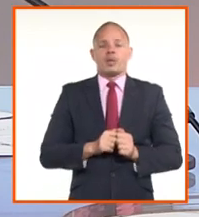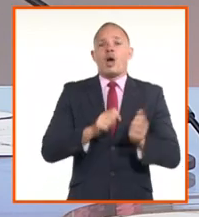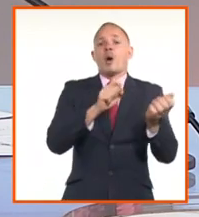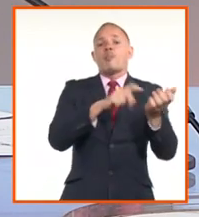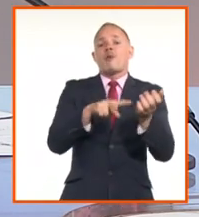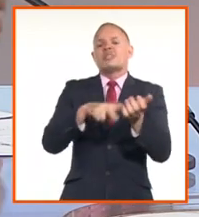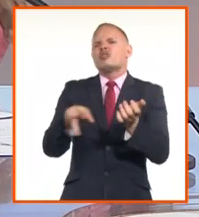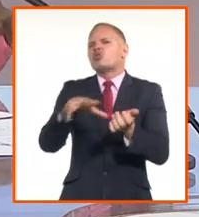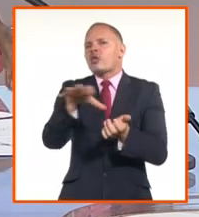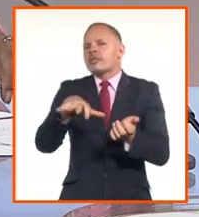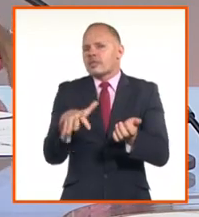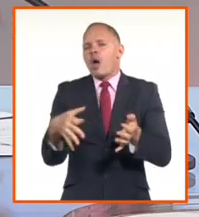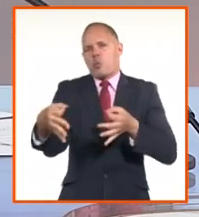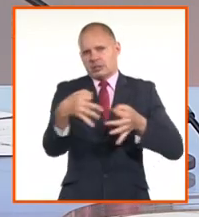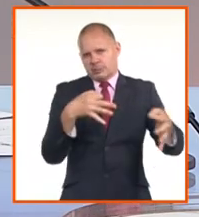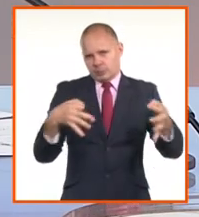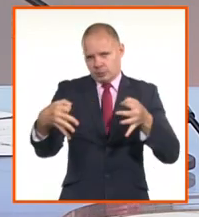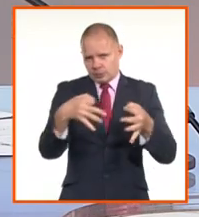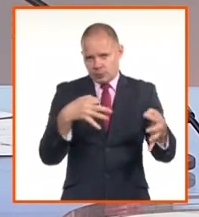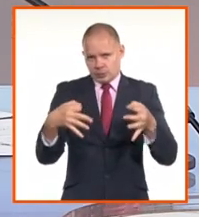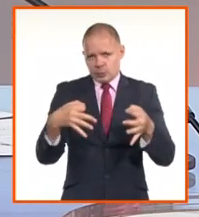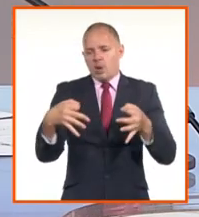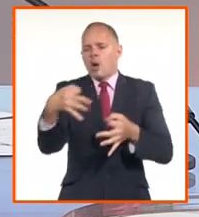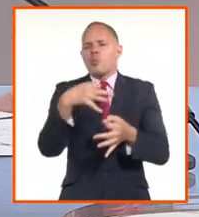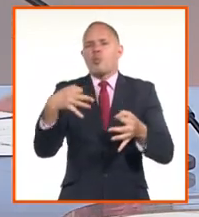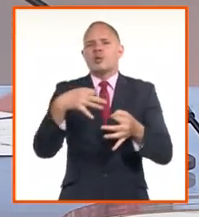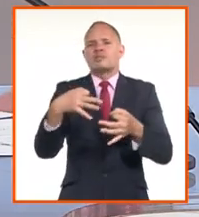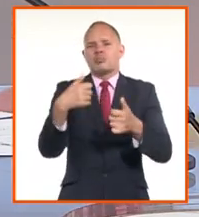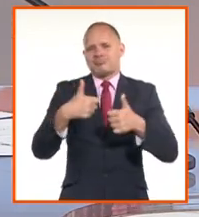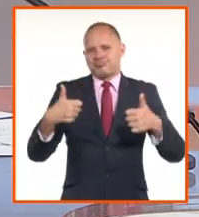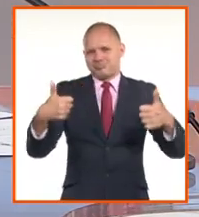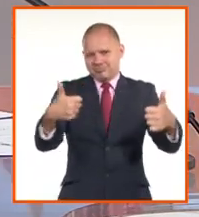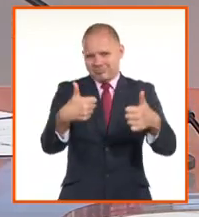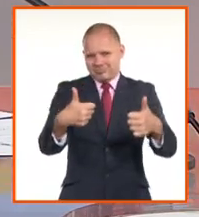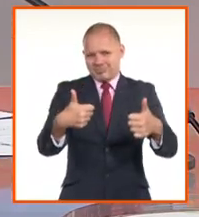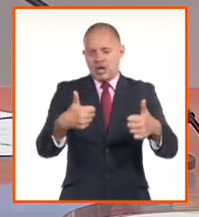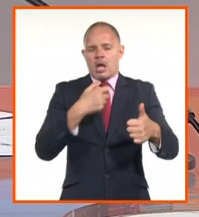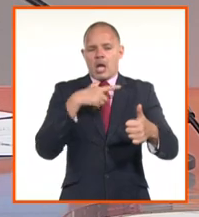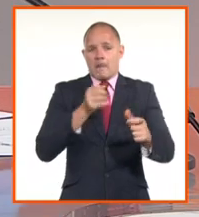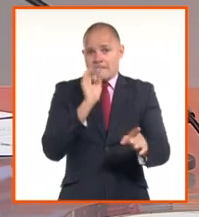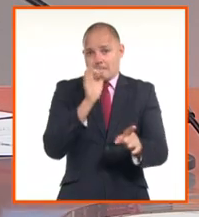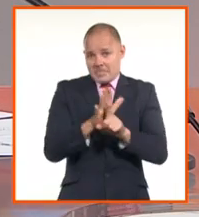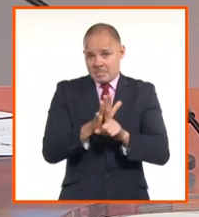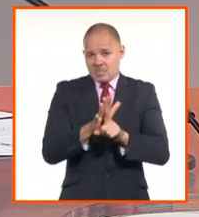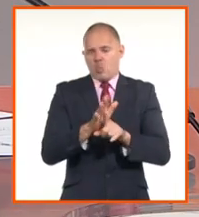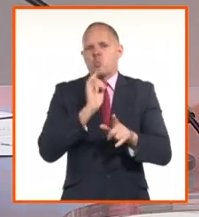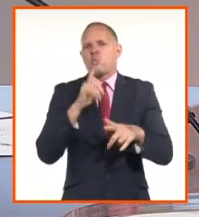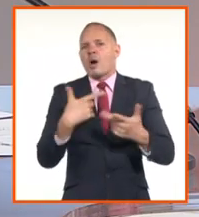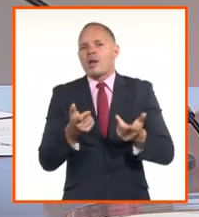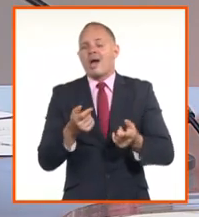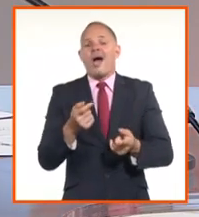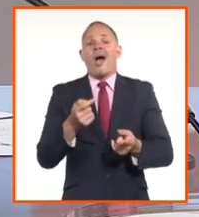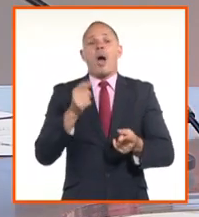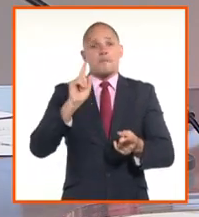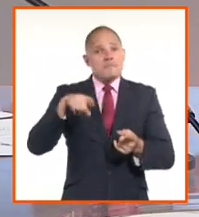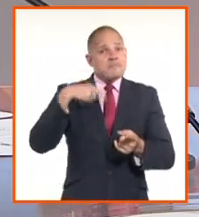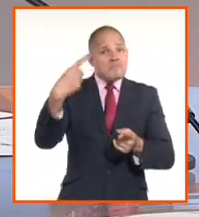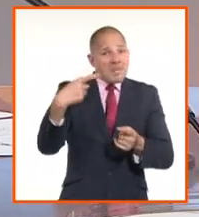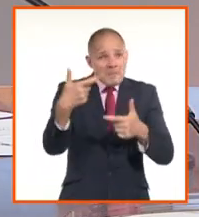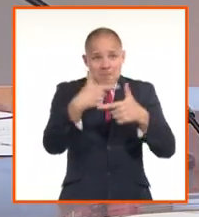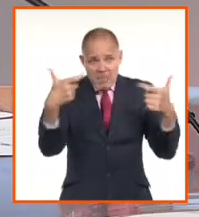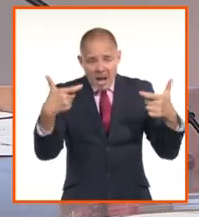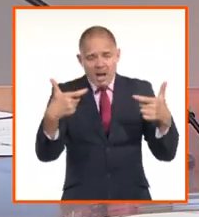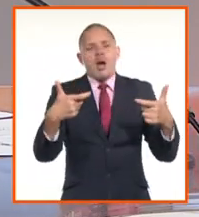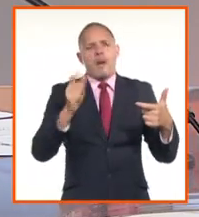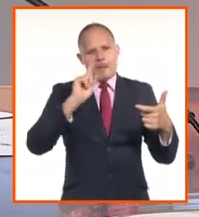municipios fundamentales, y entonces van a haber 40 municipios que en un primer momento no van a prestar ese servicio, pero que en la medida que